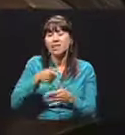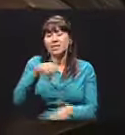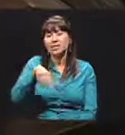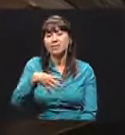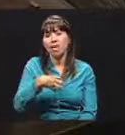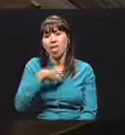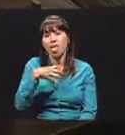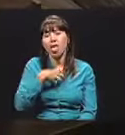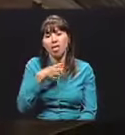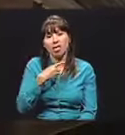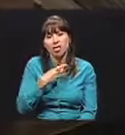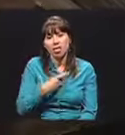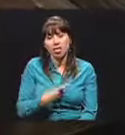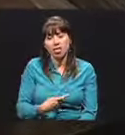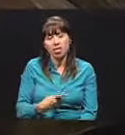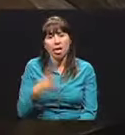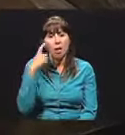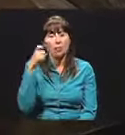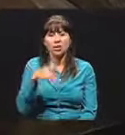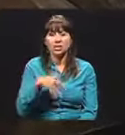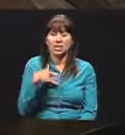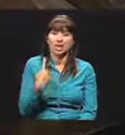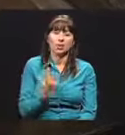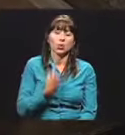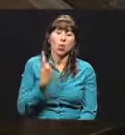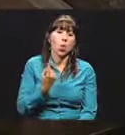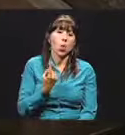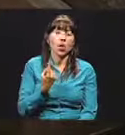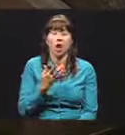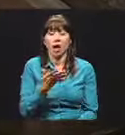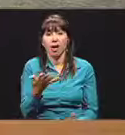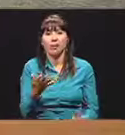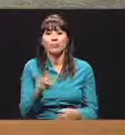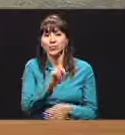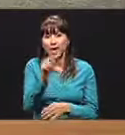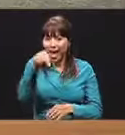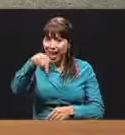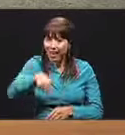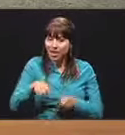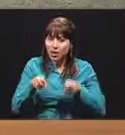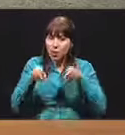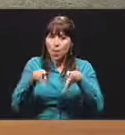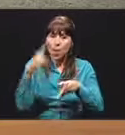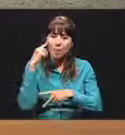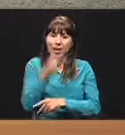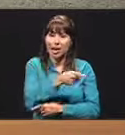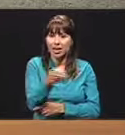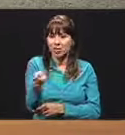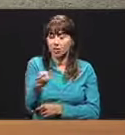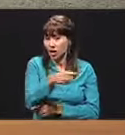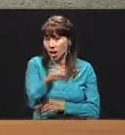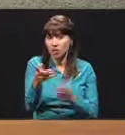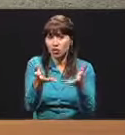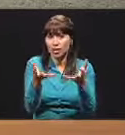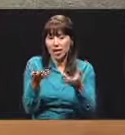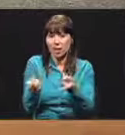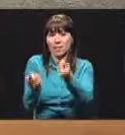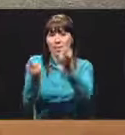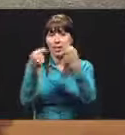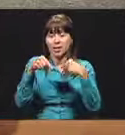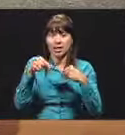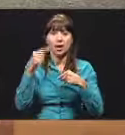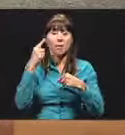deprimen porque no me toman en cuenta, yo ya no sirvo. Bueno, aquí hay un espacio para ellos. Si ellos quieren venir